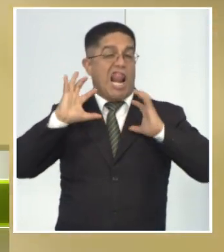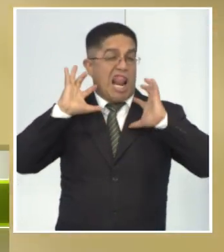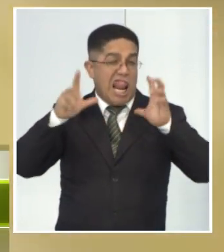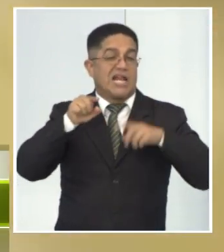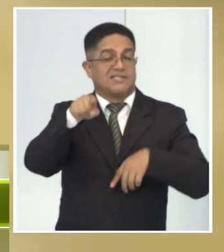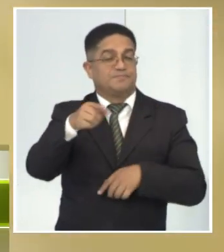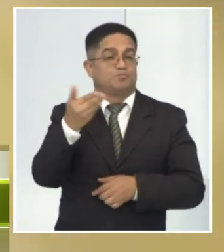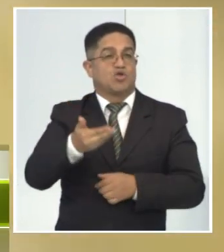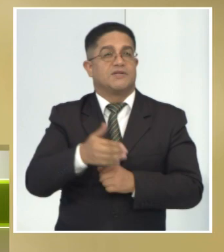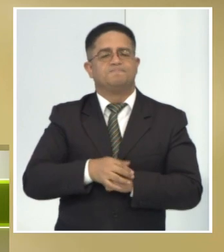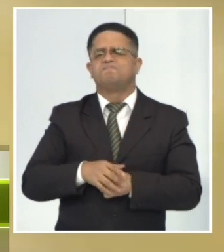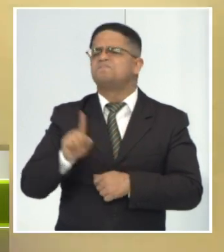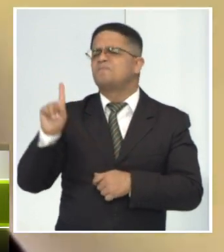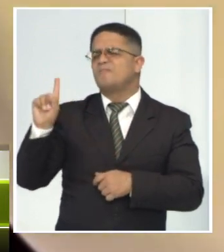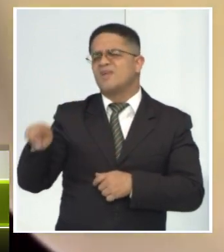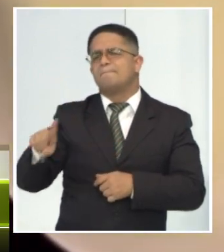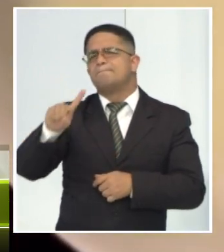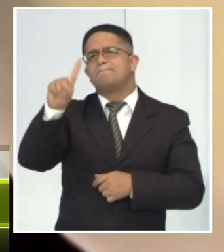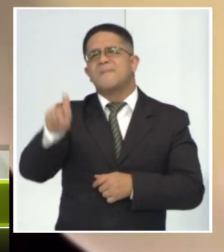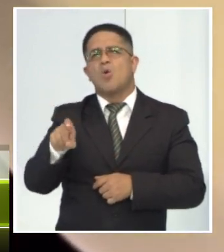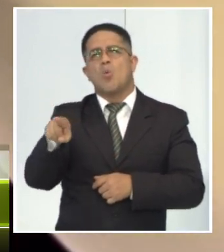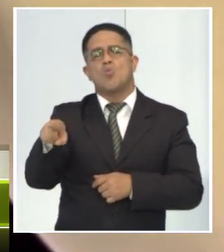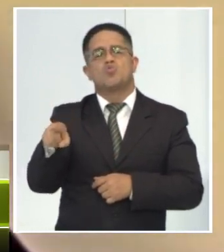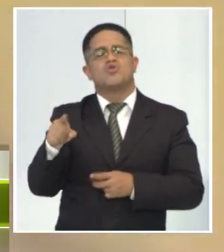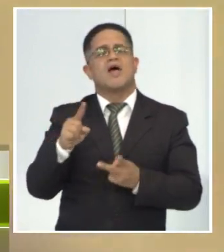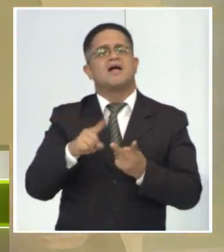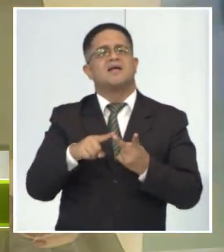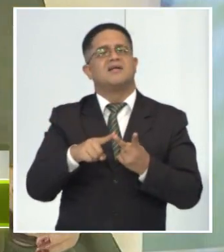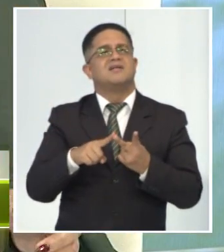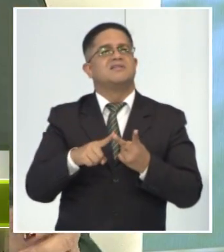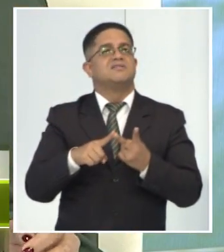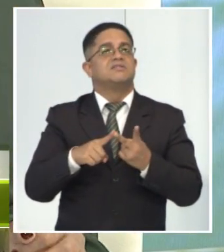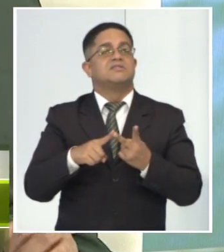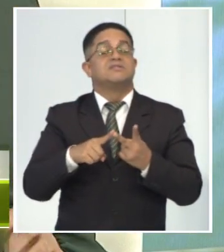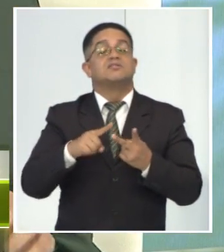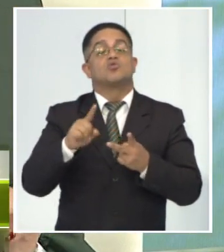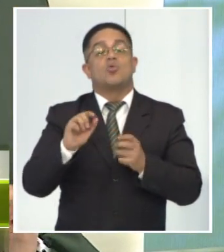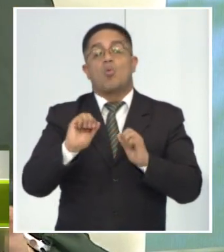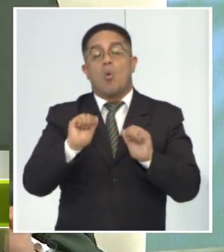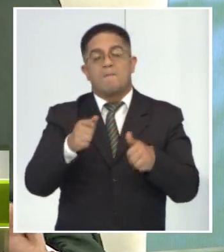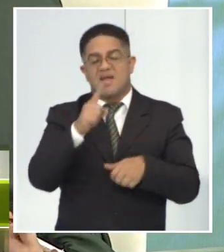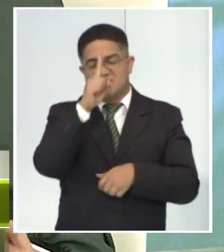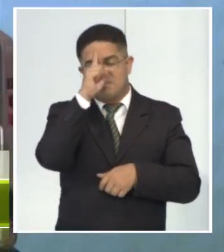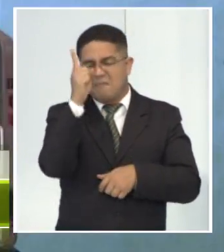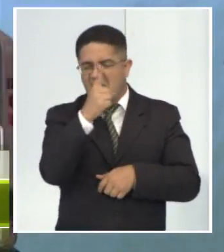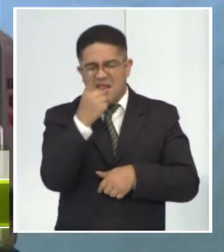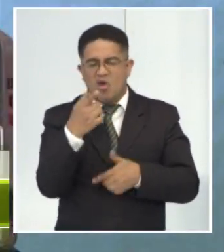nos pregunta Julián Márquez 23, lo siguiente, el tratamiento cuando dan los mareos, ¿cuáles son?